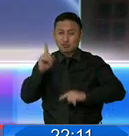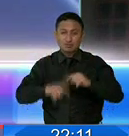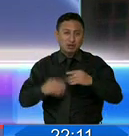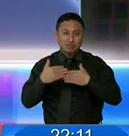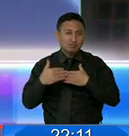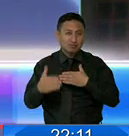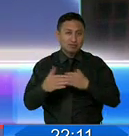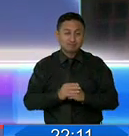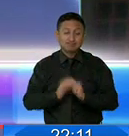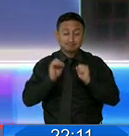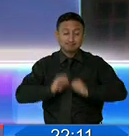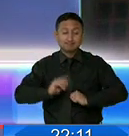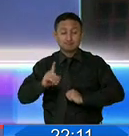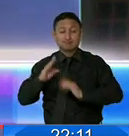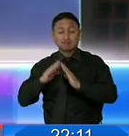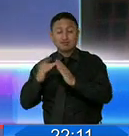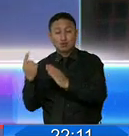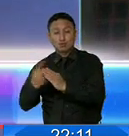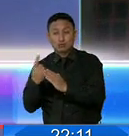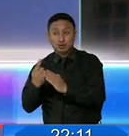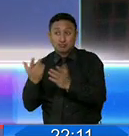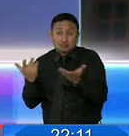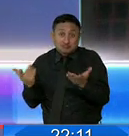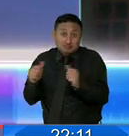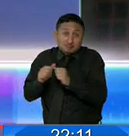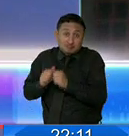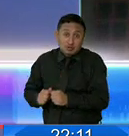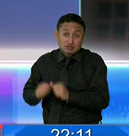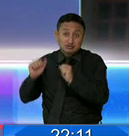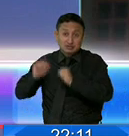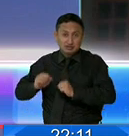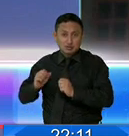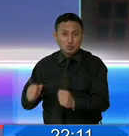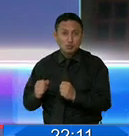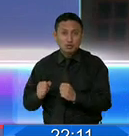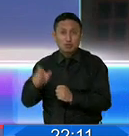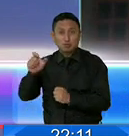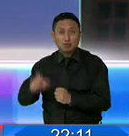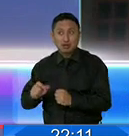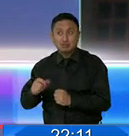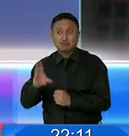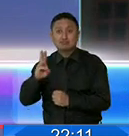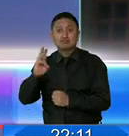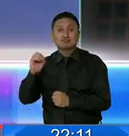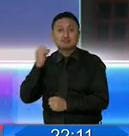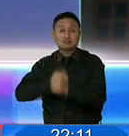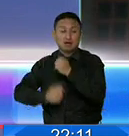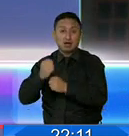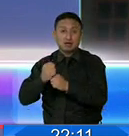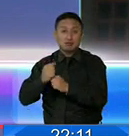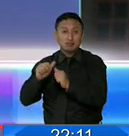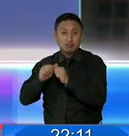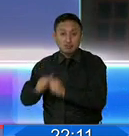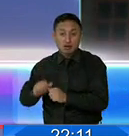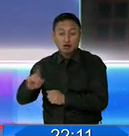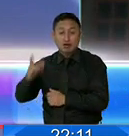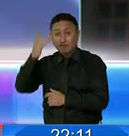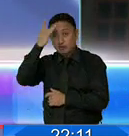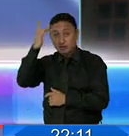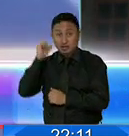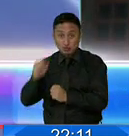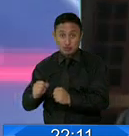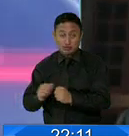tiempo. Y el aislamiento seguramente se mantendrá muy estricto para personas de más de 60 años y quienes tienen enfermedades